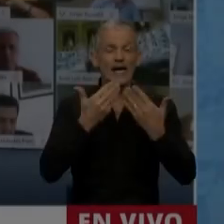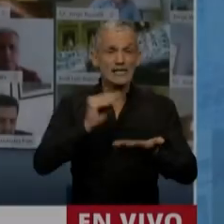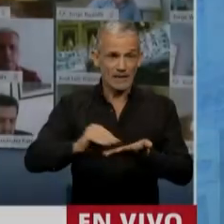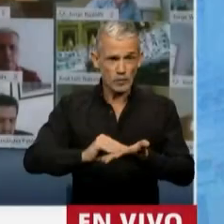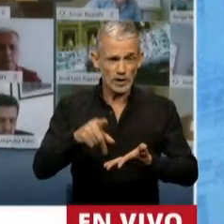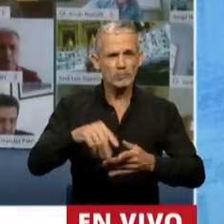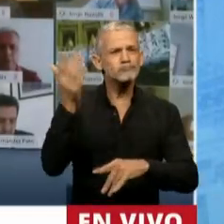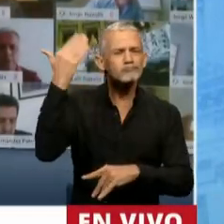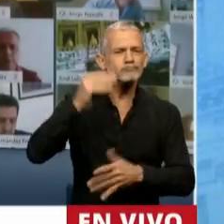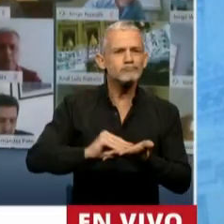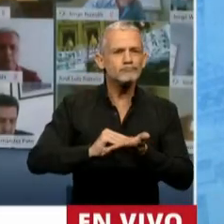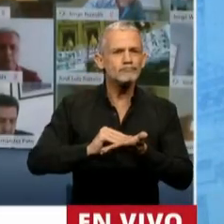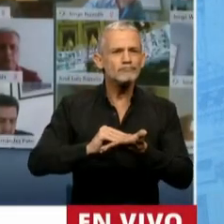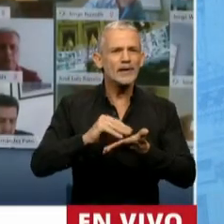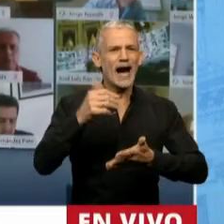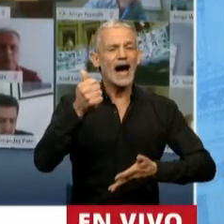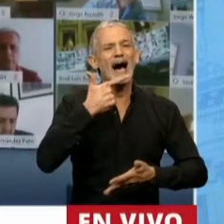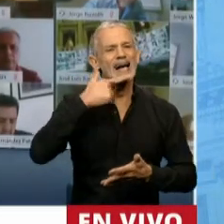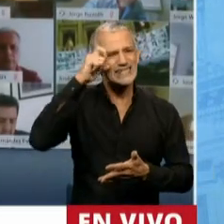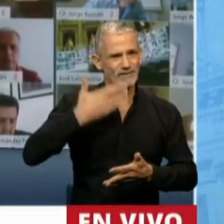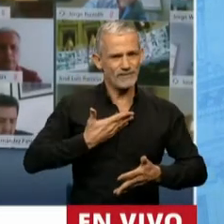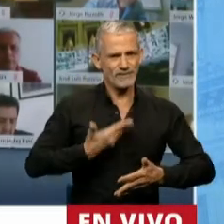Tiene la palabra el diputado Alberto Acef.